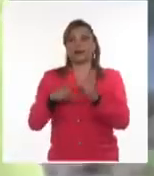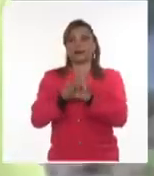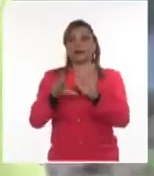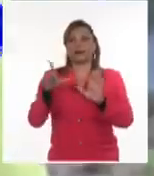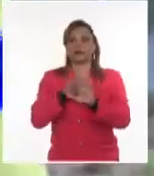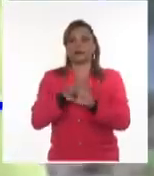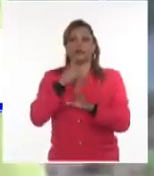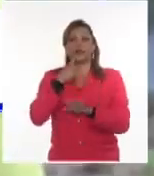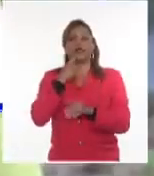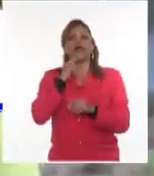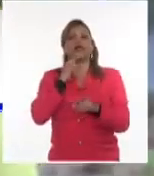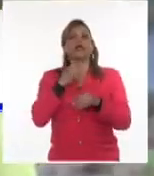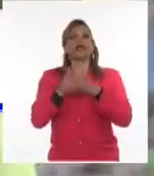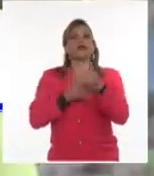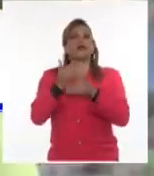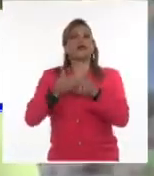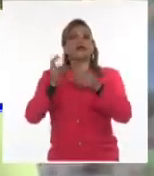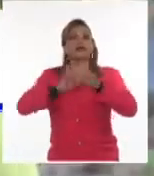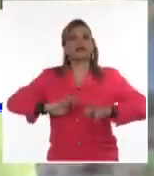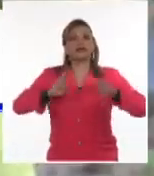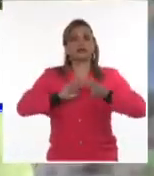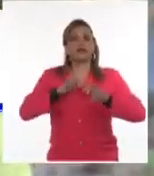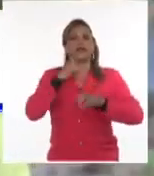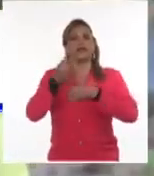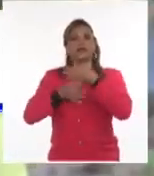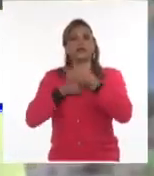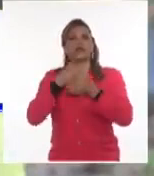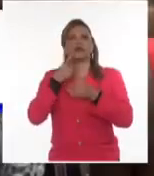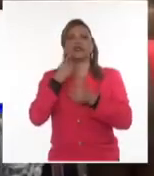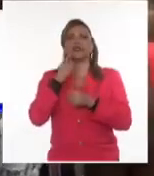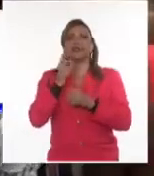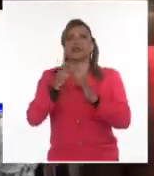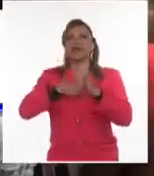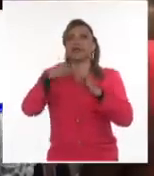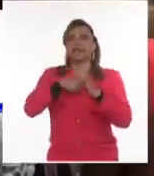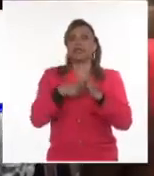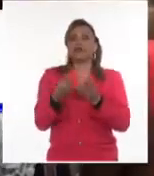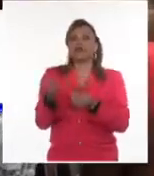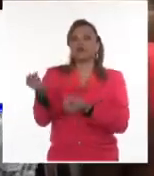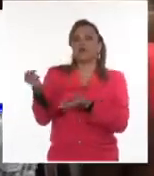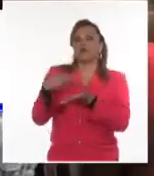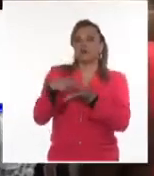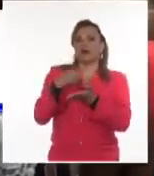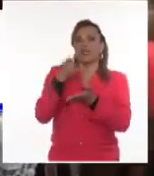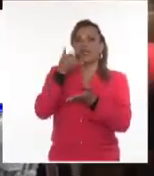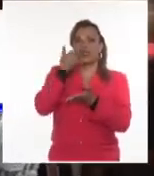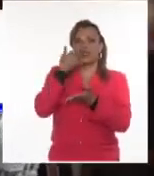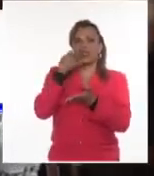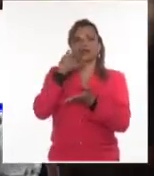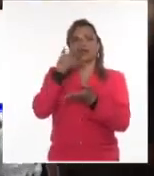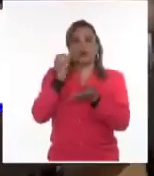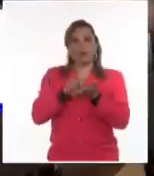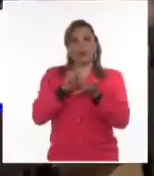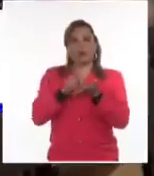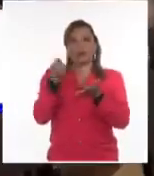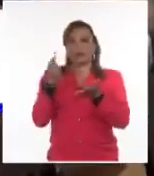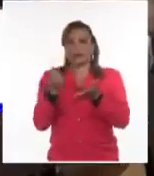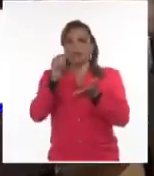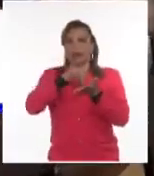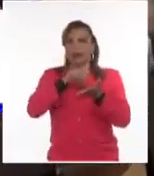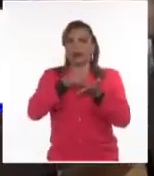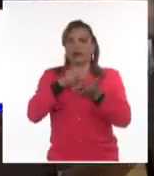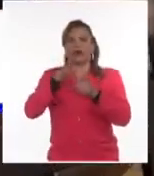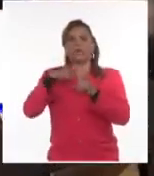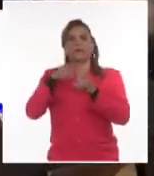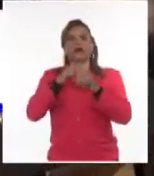durante el proceso investigativo que ellos recibían recargas del exterior a partir de todos los carteles que escribían de estas acciones